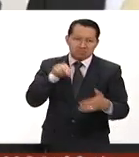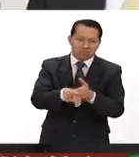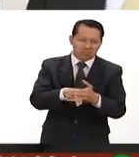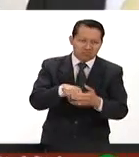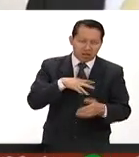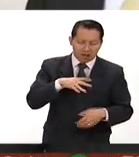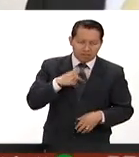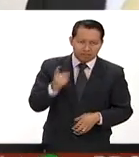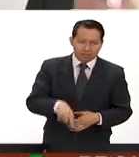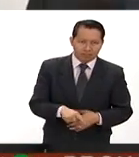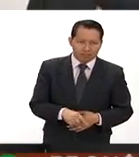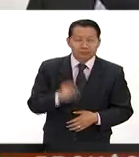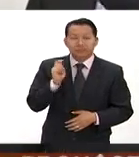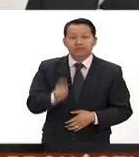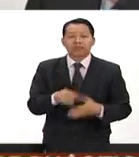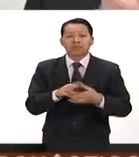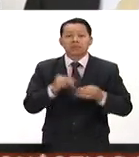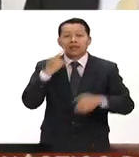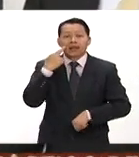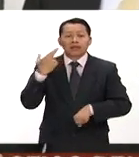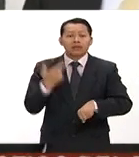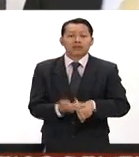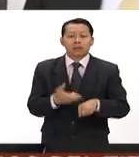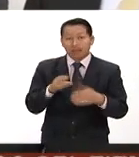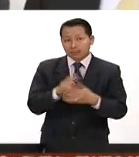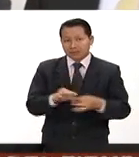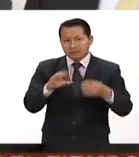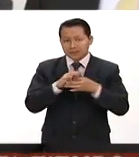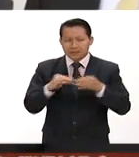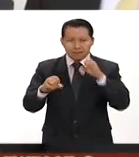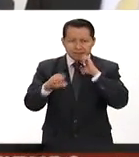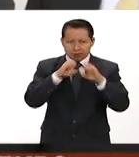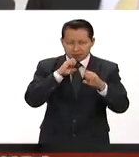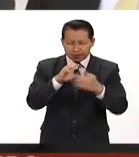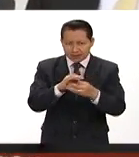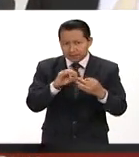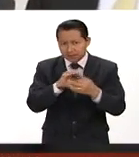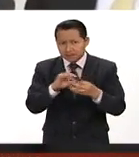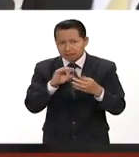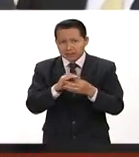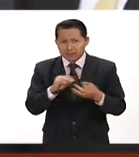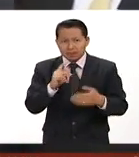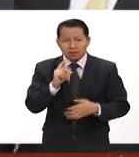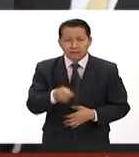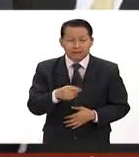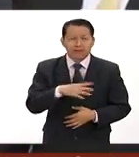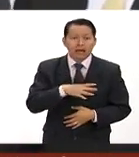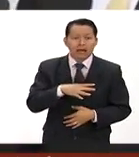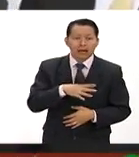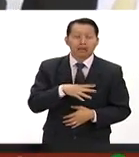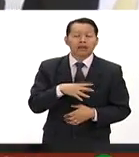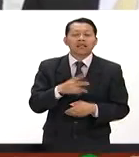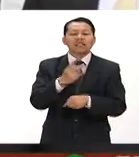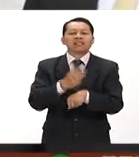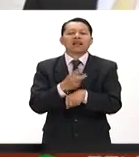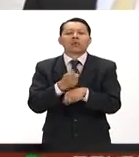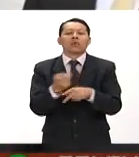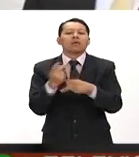El problema responsable narra en la entrevista el segundo evento